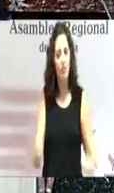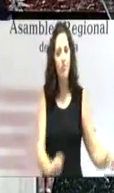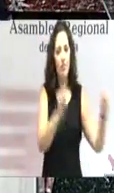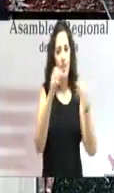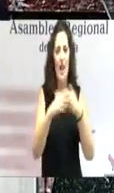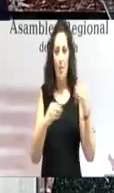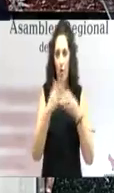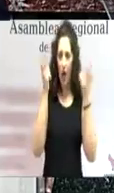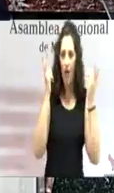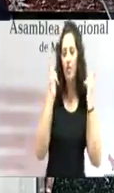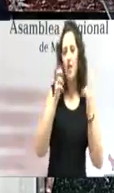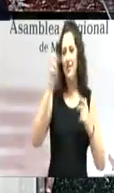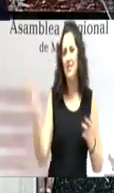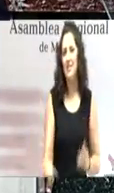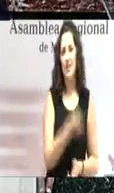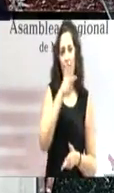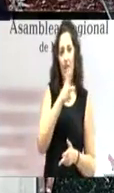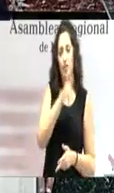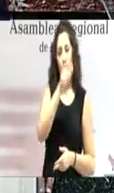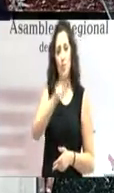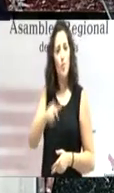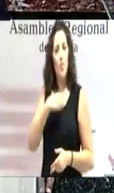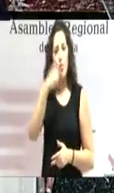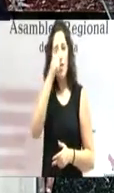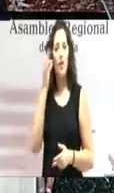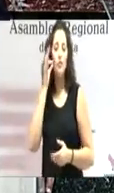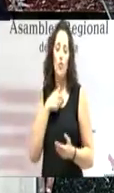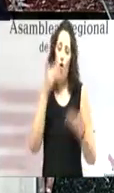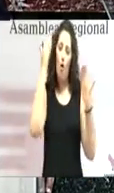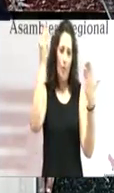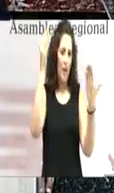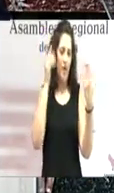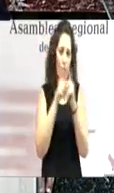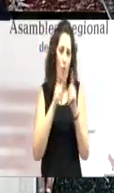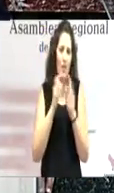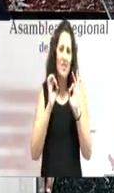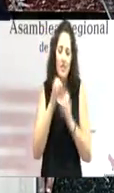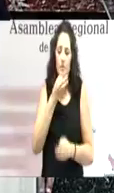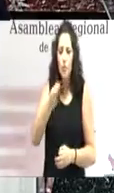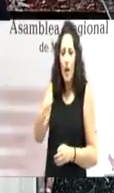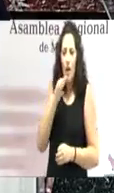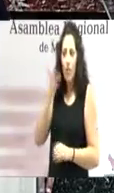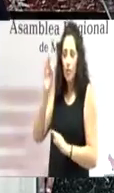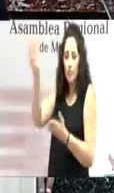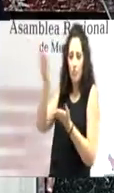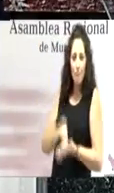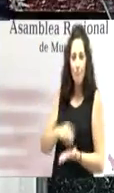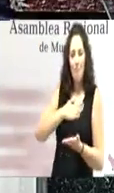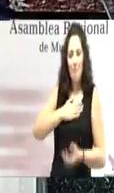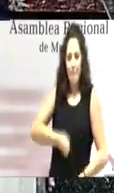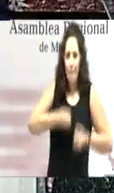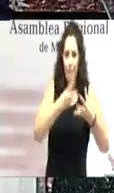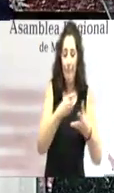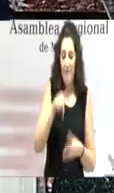y los derechos de todos los murcianos, rendirle homenaje haciendo mías aquellas palabras. Mi recuerdo, y en esta